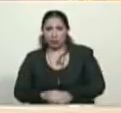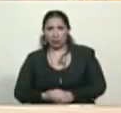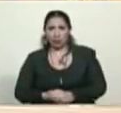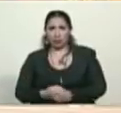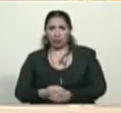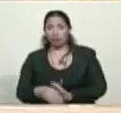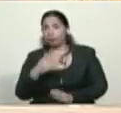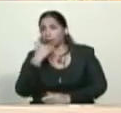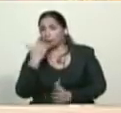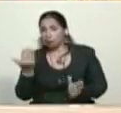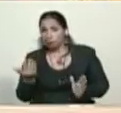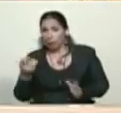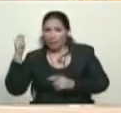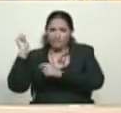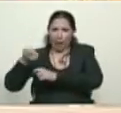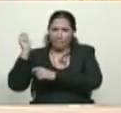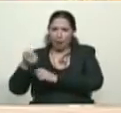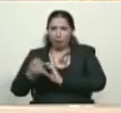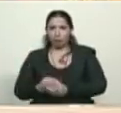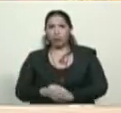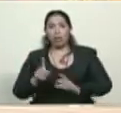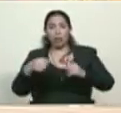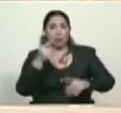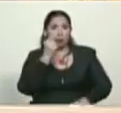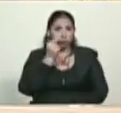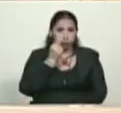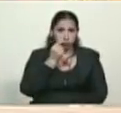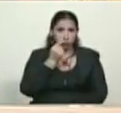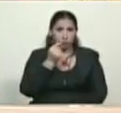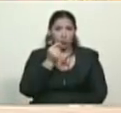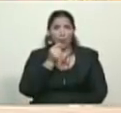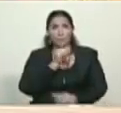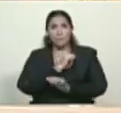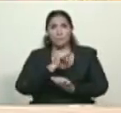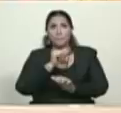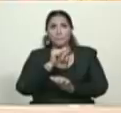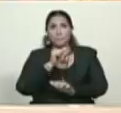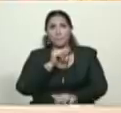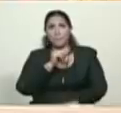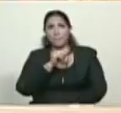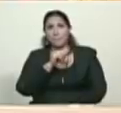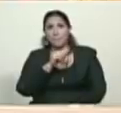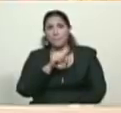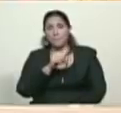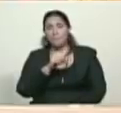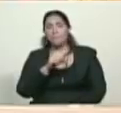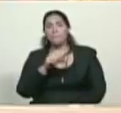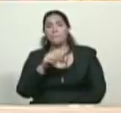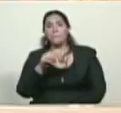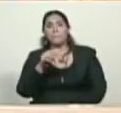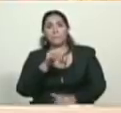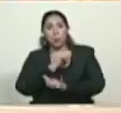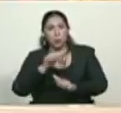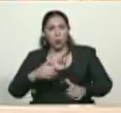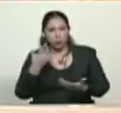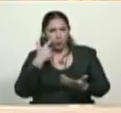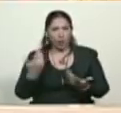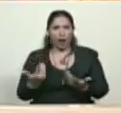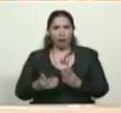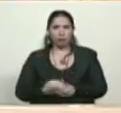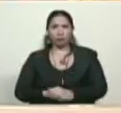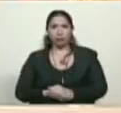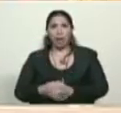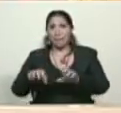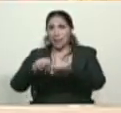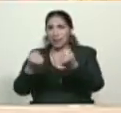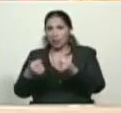Por aquí también, en un sector en Caracas, estaba un señor portugués, a Portugal, tú que apoyas el golpe de estado, Portugal, en su panadería,